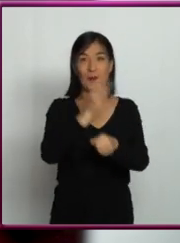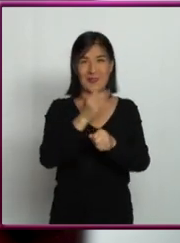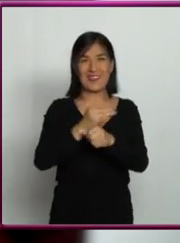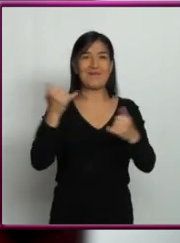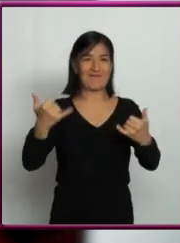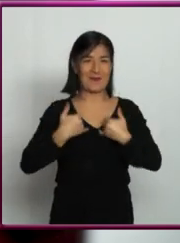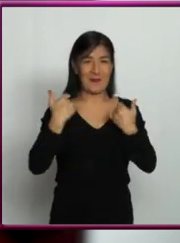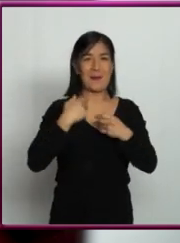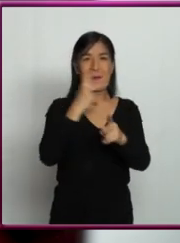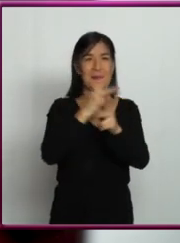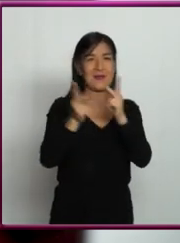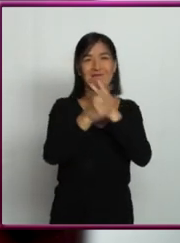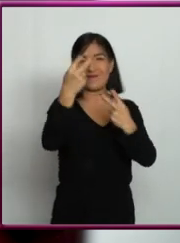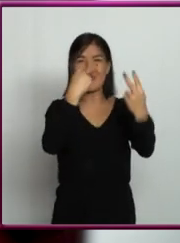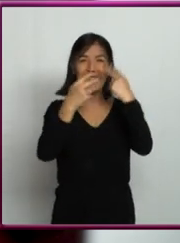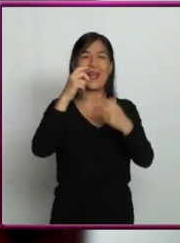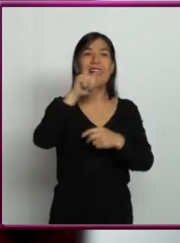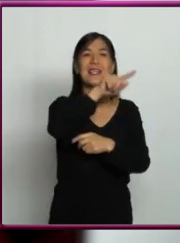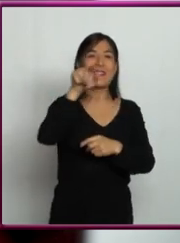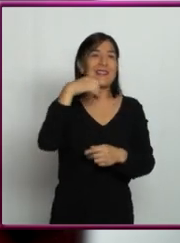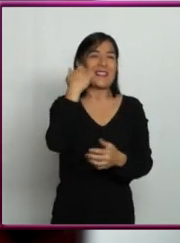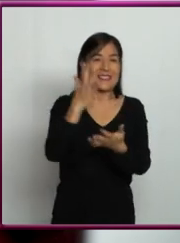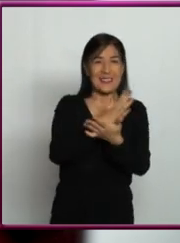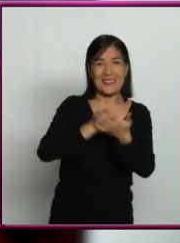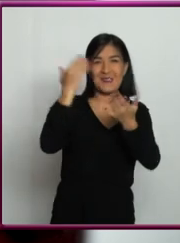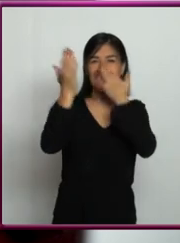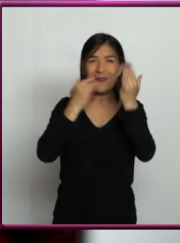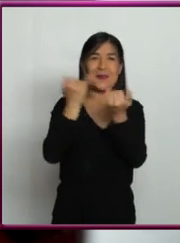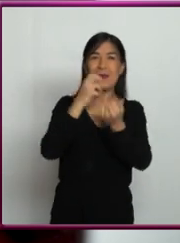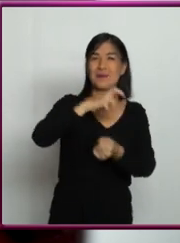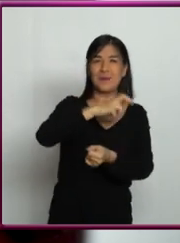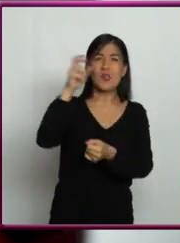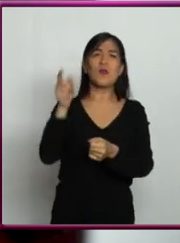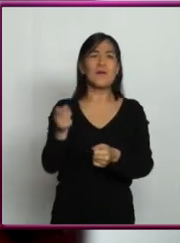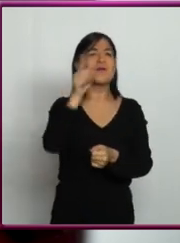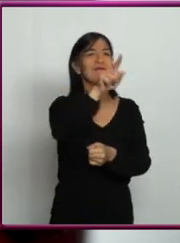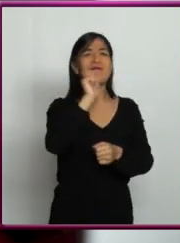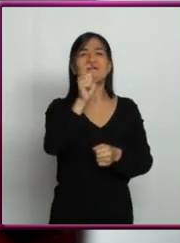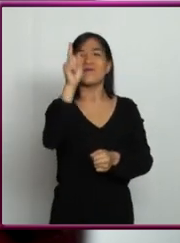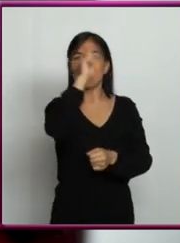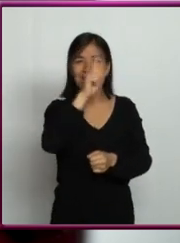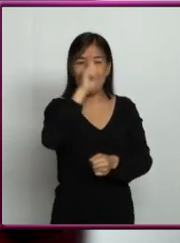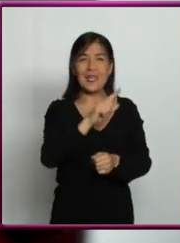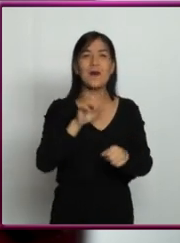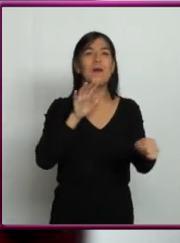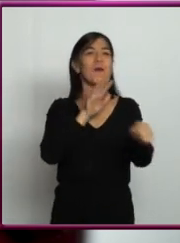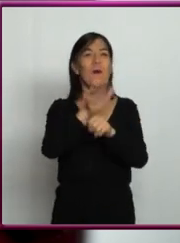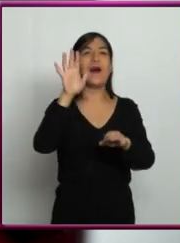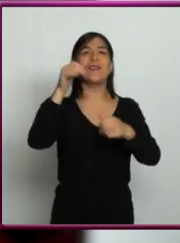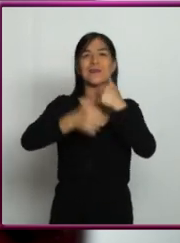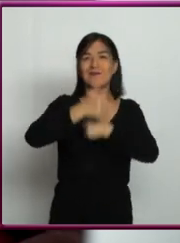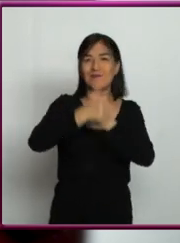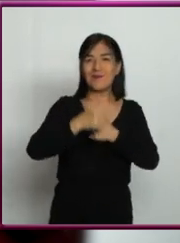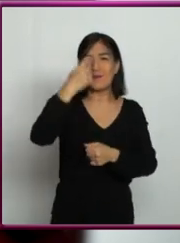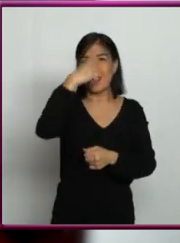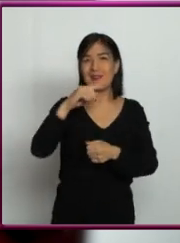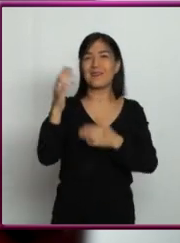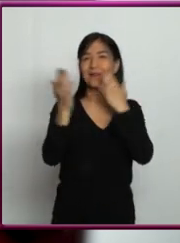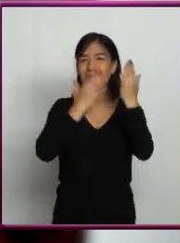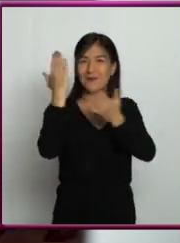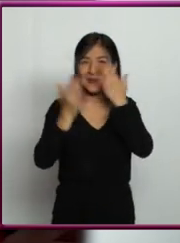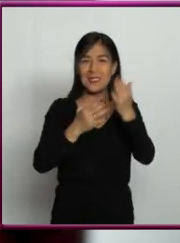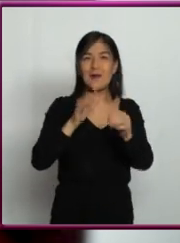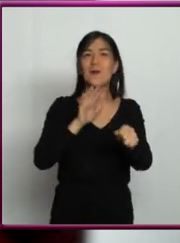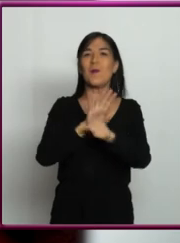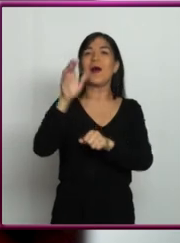de prepa que quisieran ser astrónomos así como tú, Paco, ¿qué les recomendarías? ¿Qué ruta, qué carrera tomar, qué carrera estudiar,